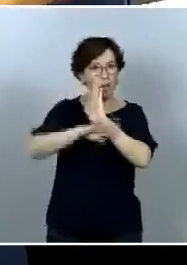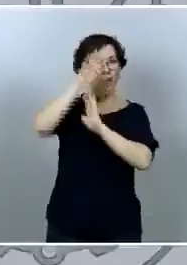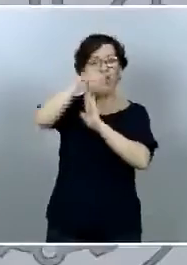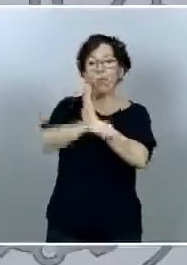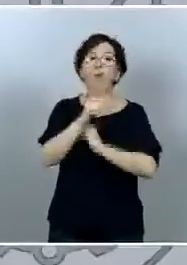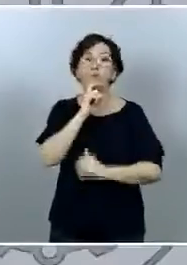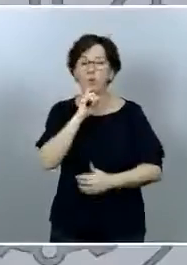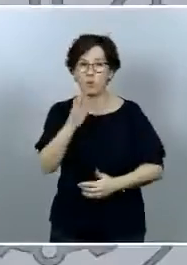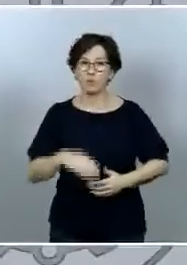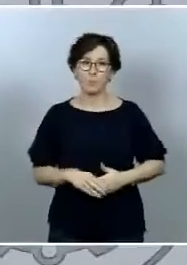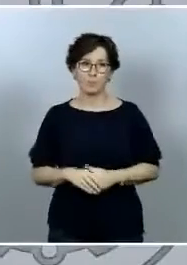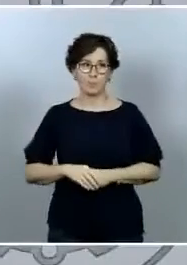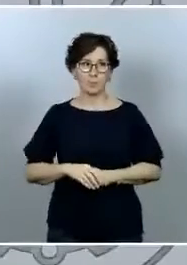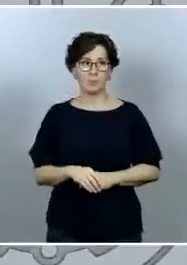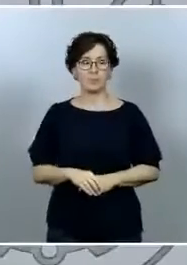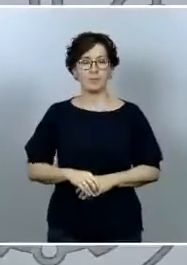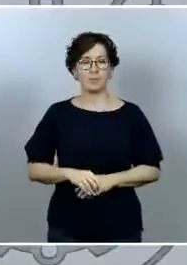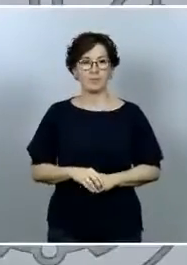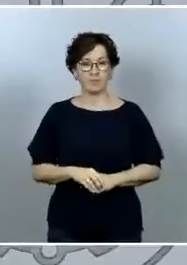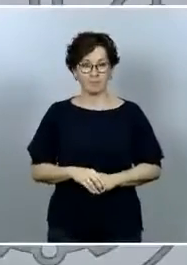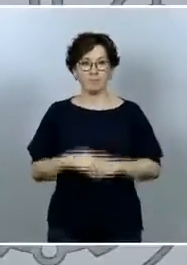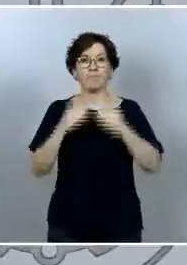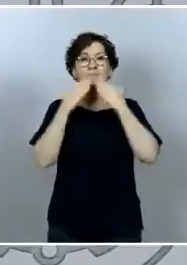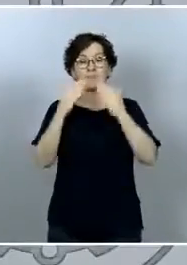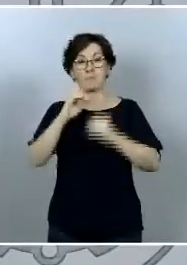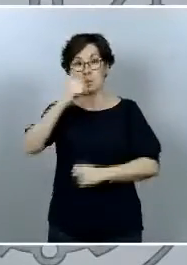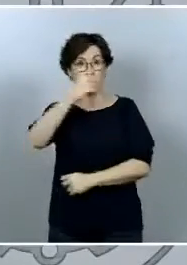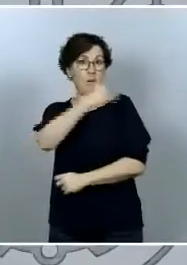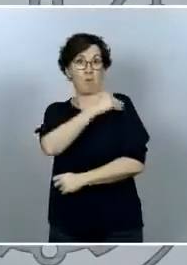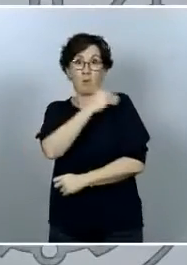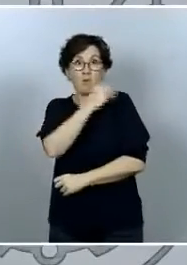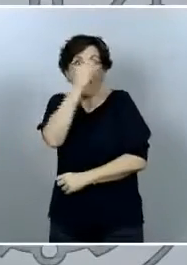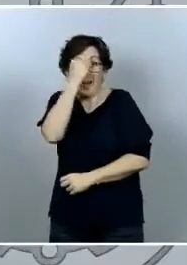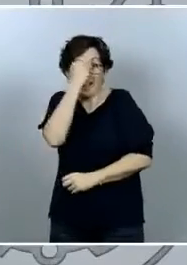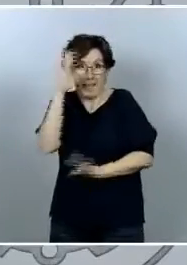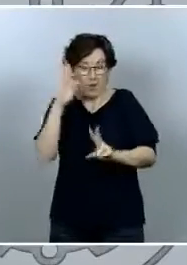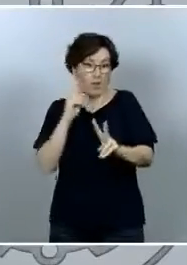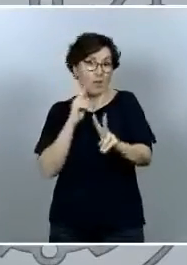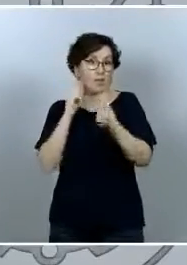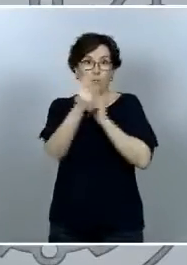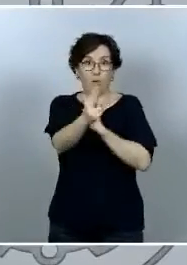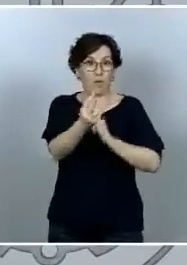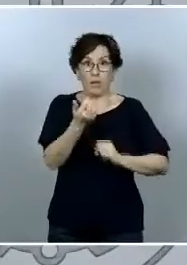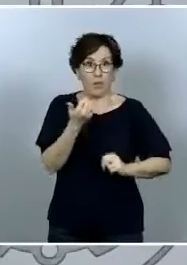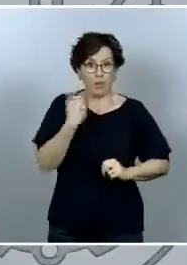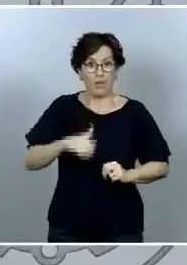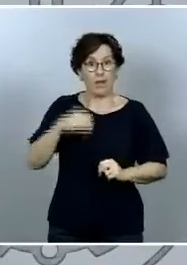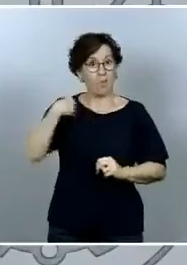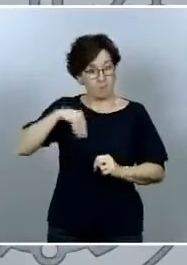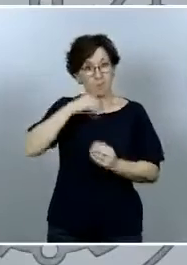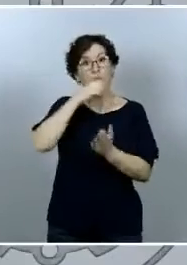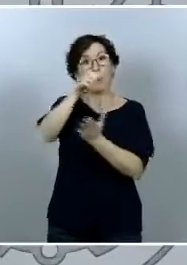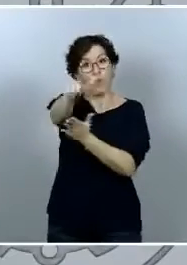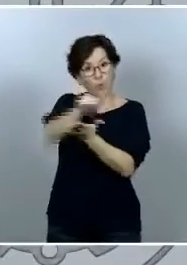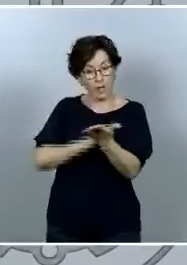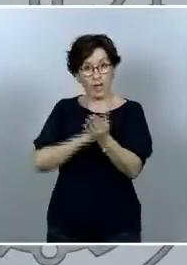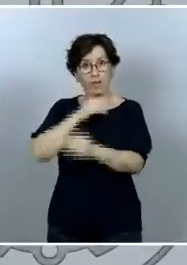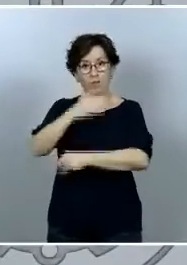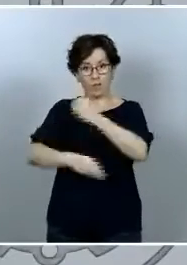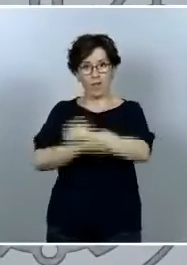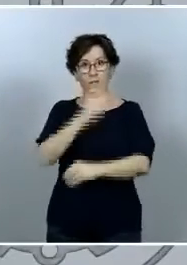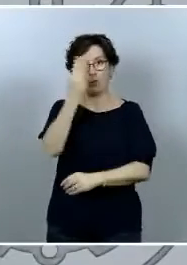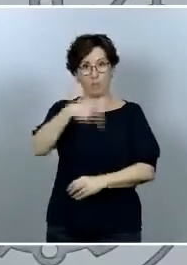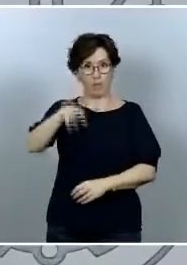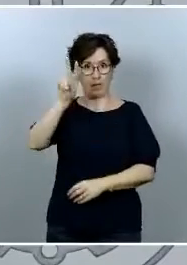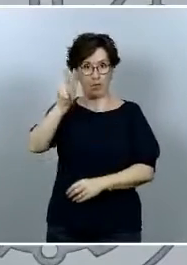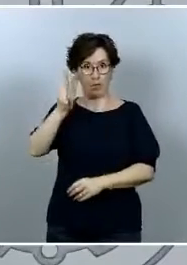bueno yo creo que la primera pregunta queda respondida justamente por la propia comunicación que ha hecho el partido nacionalista vasco respecto a